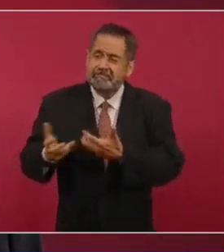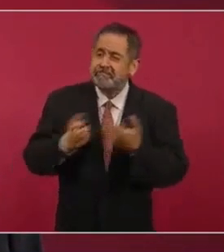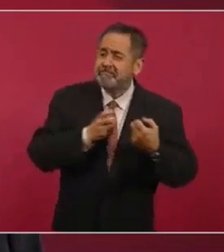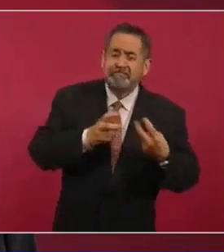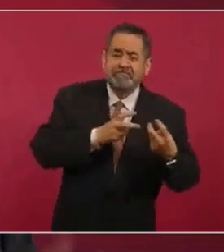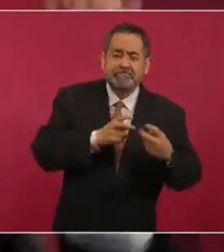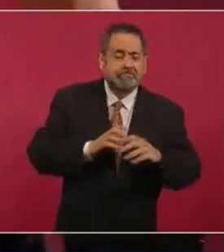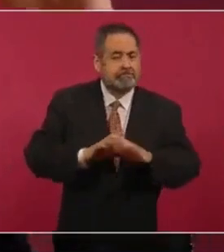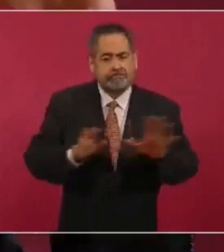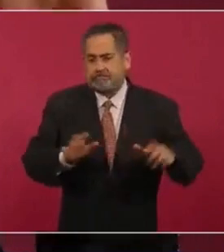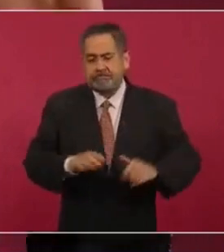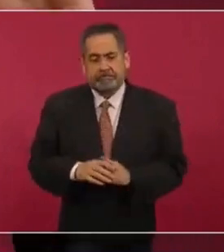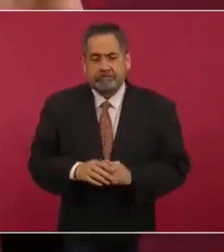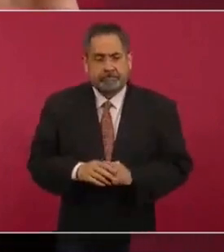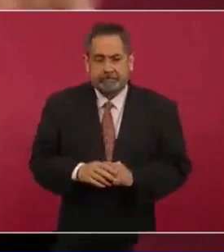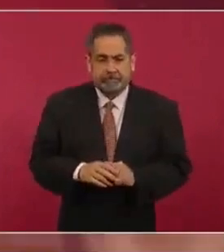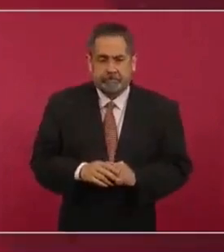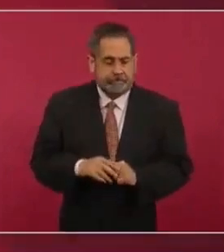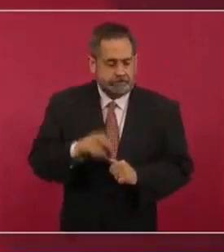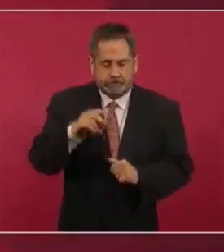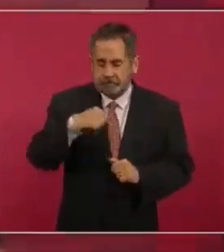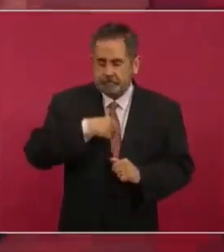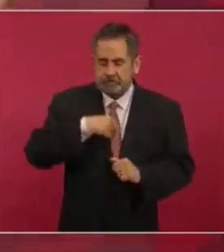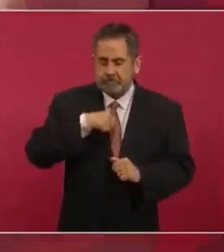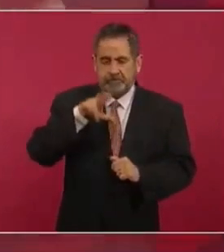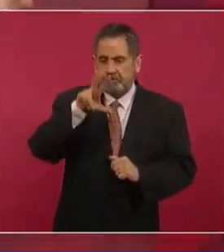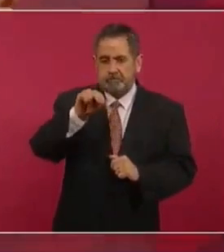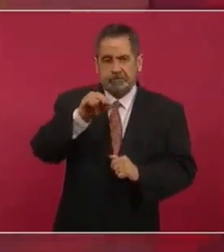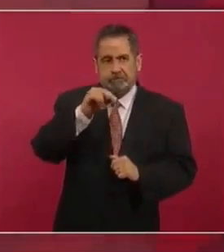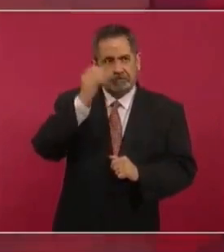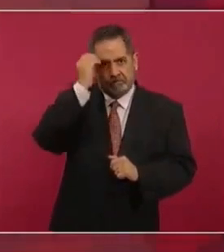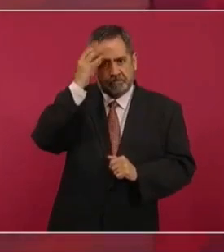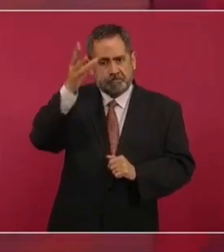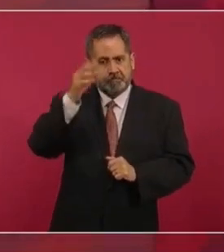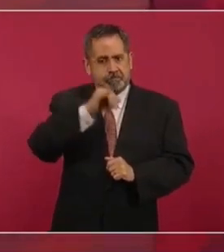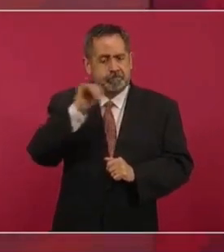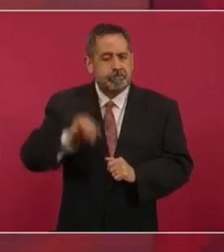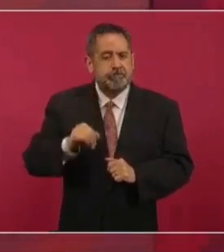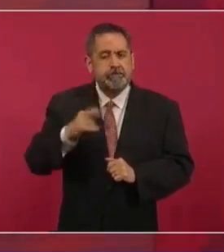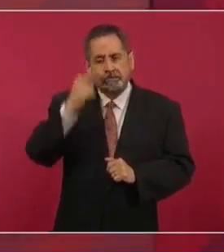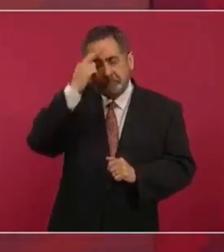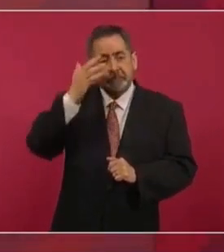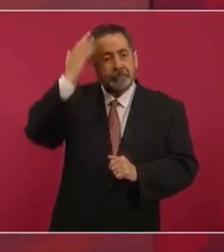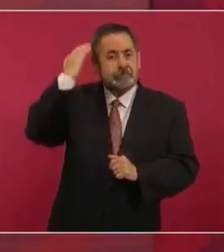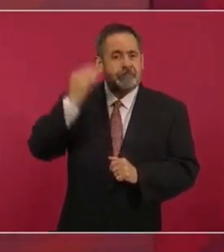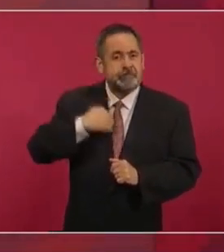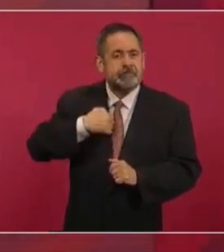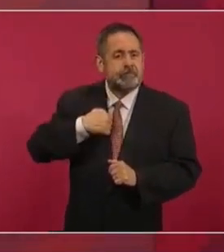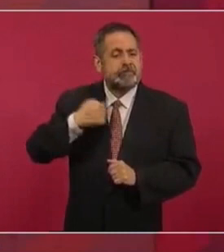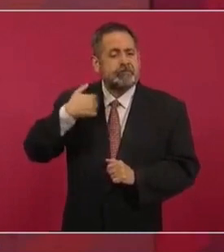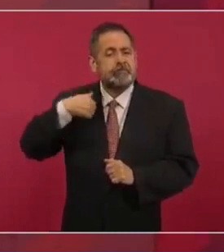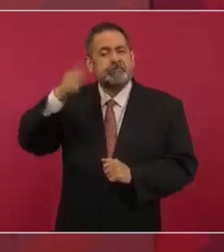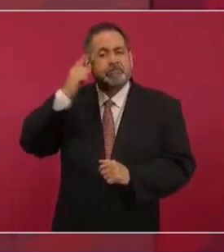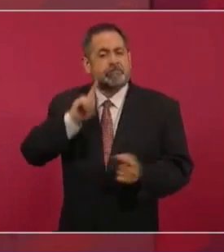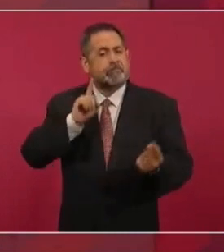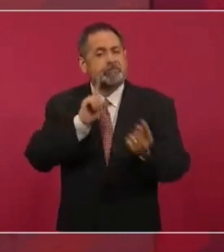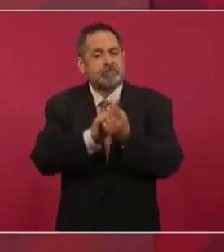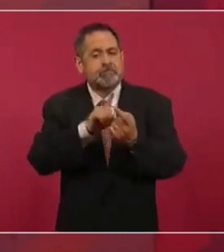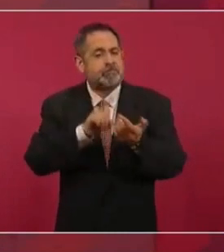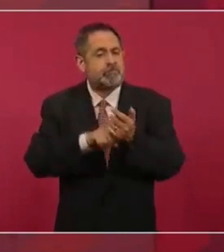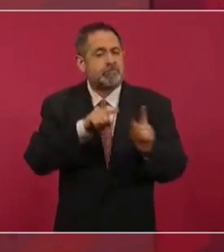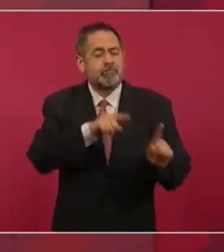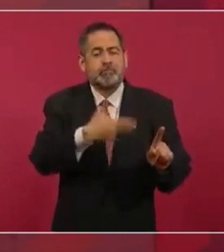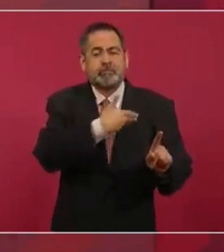No, yo no voy a olvidar cuando me entrevisté con el presidente